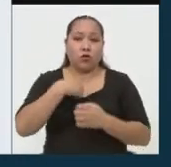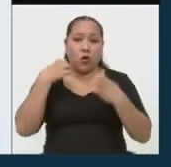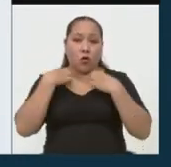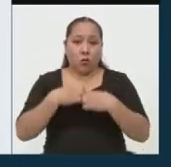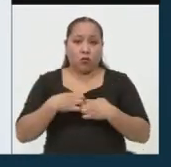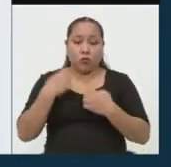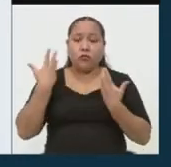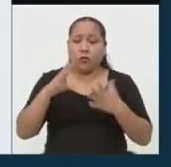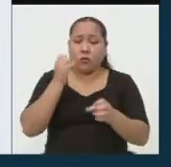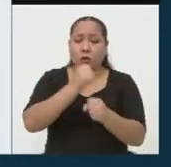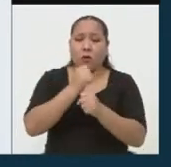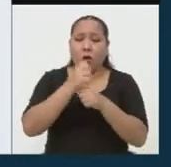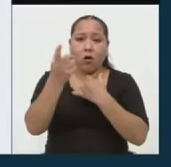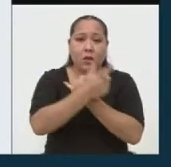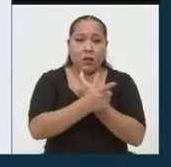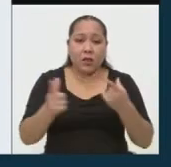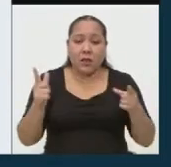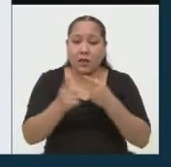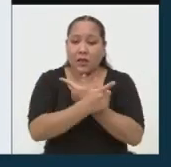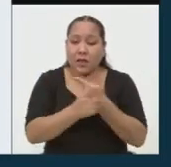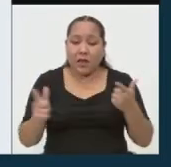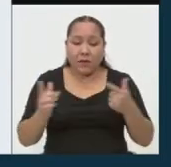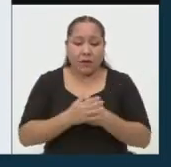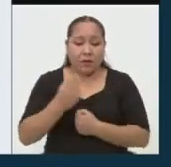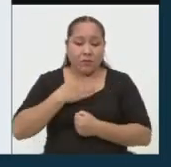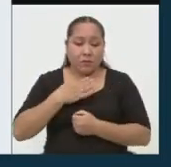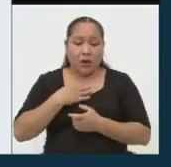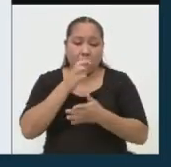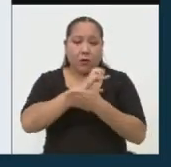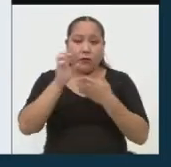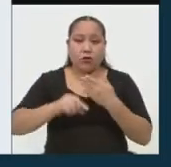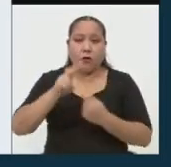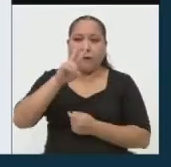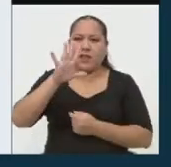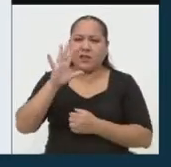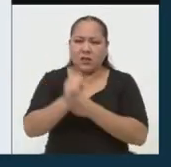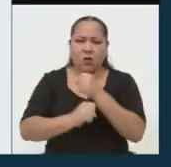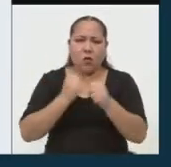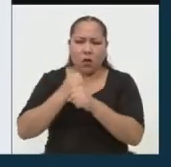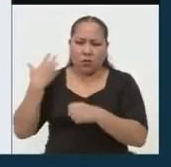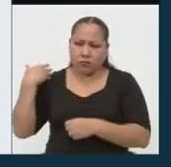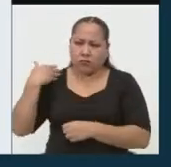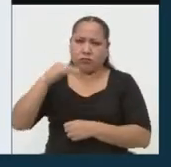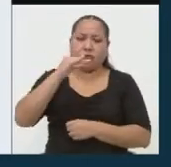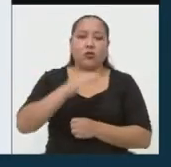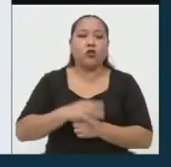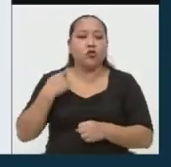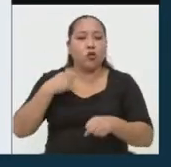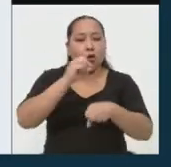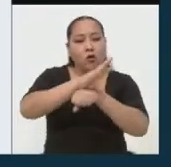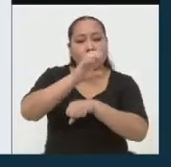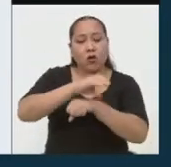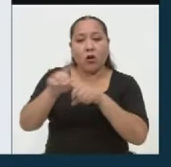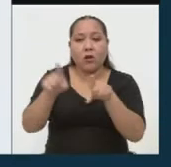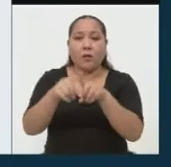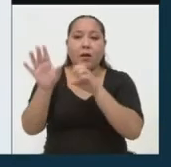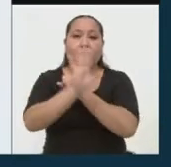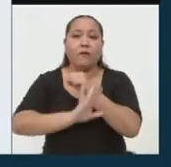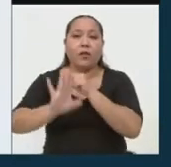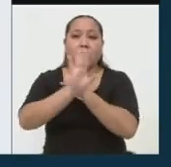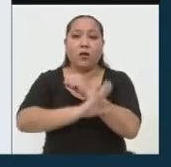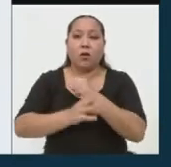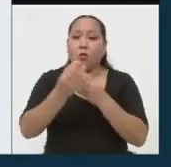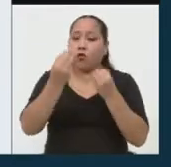ejercido libremente la carrera por más de 25 años, de tal manera que he asesorado y defendido hace